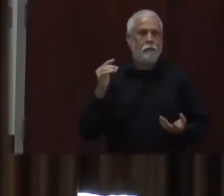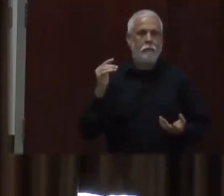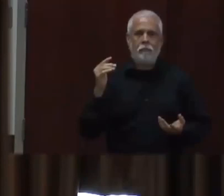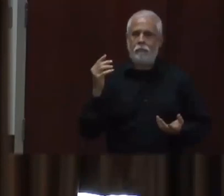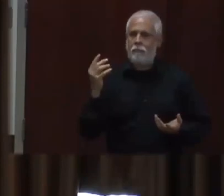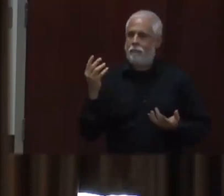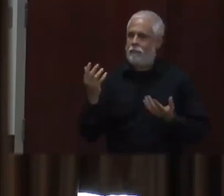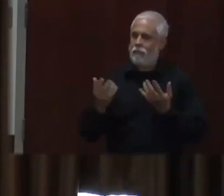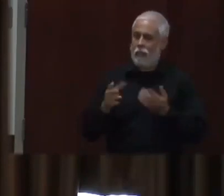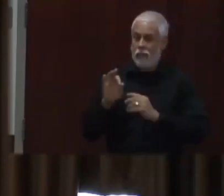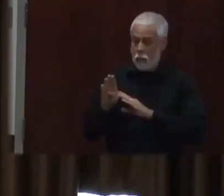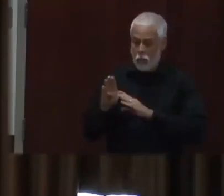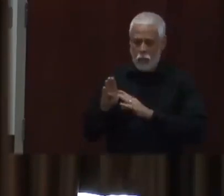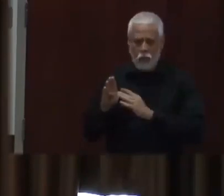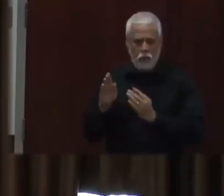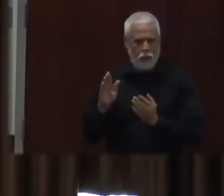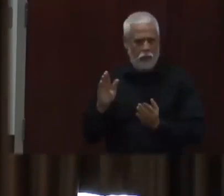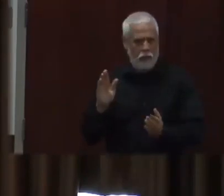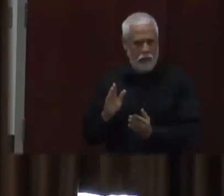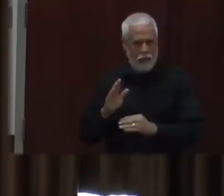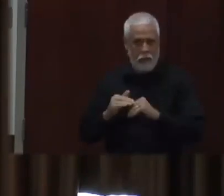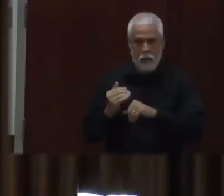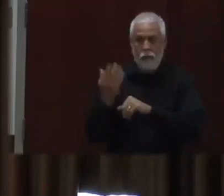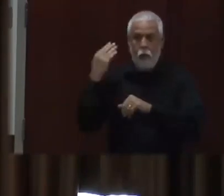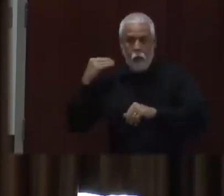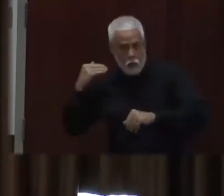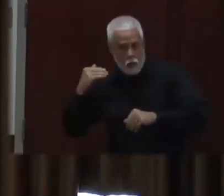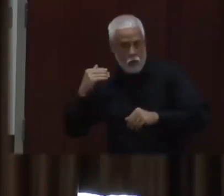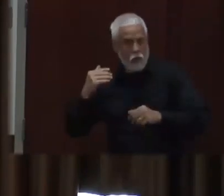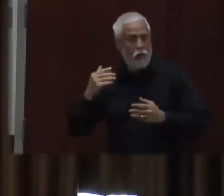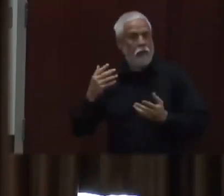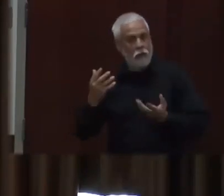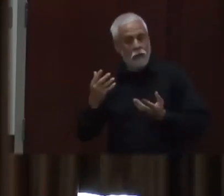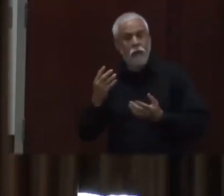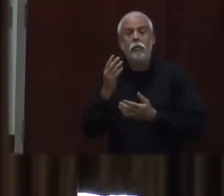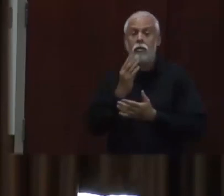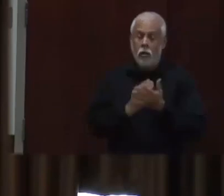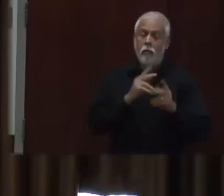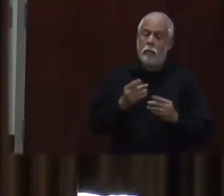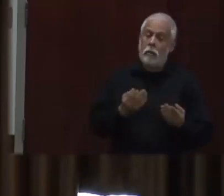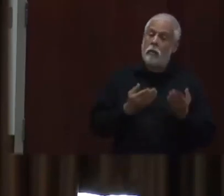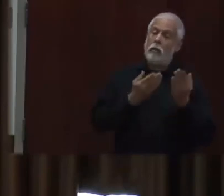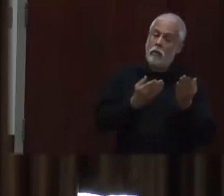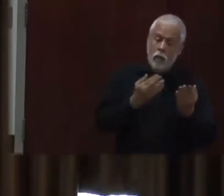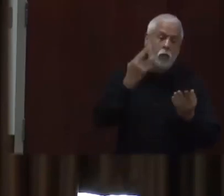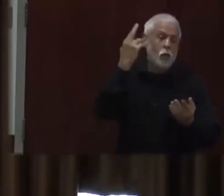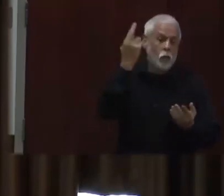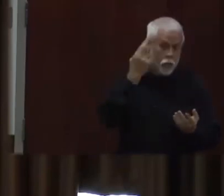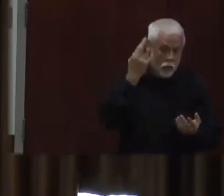respiratorios están compitiendo por la misma persona para infectarla. Entonces,